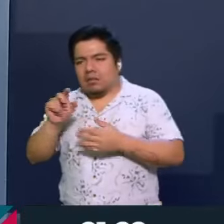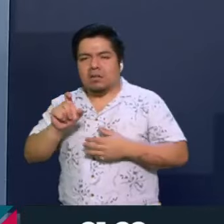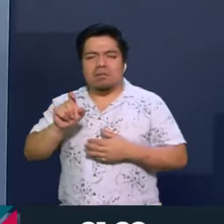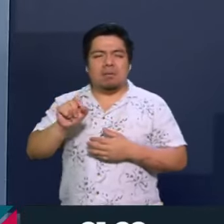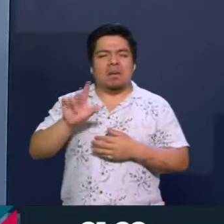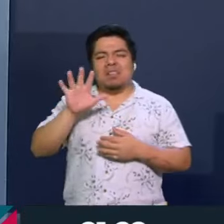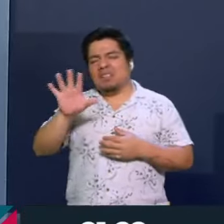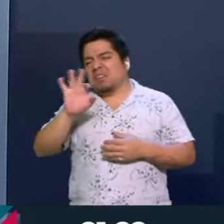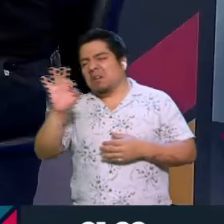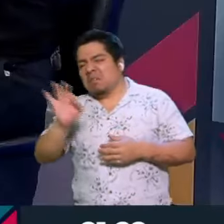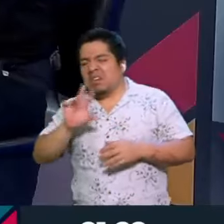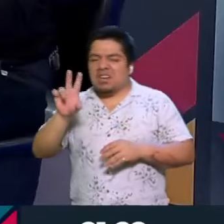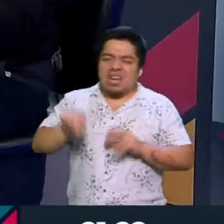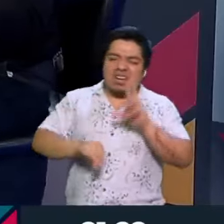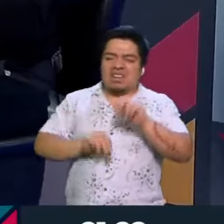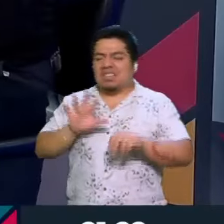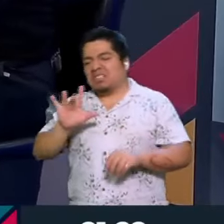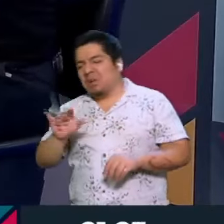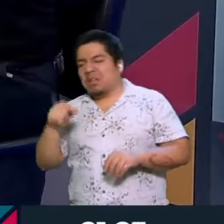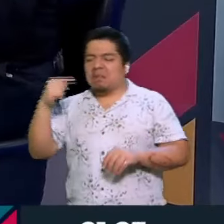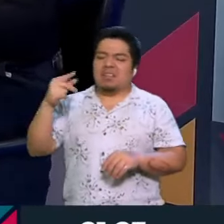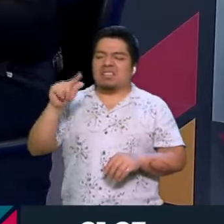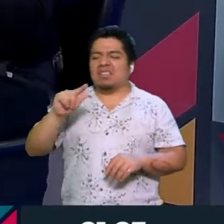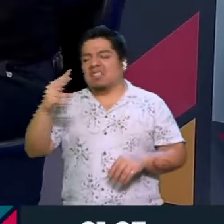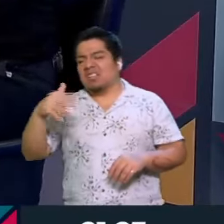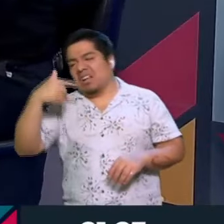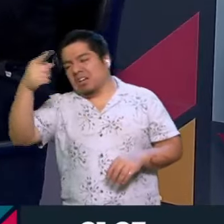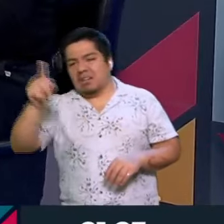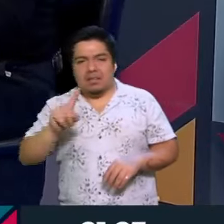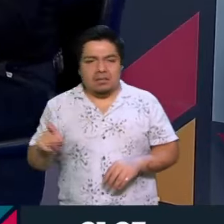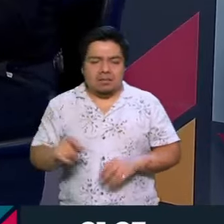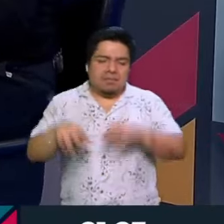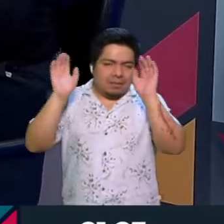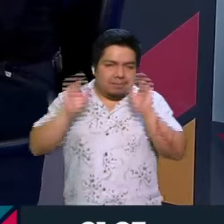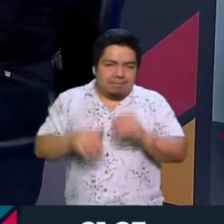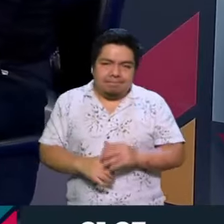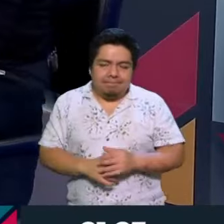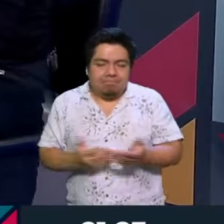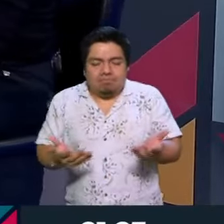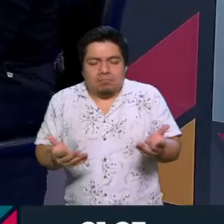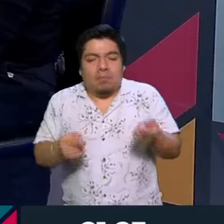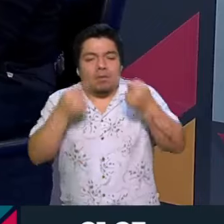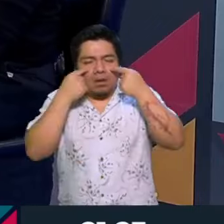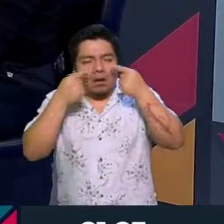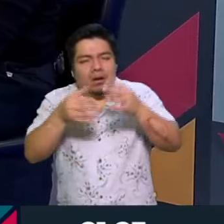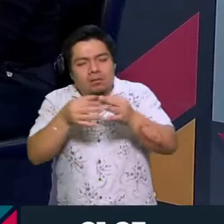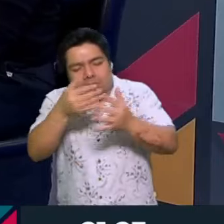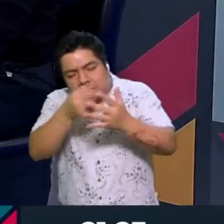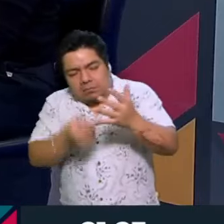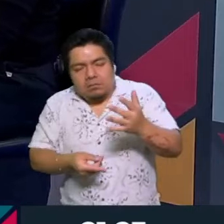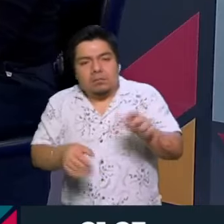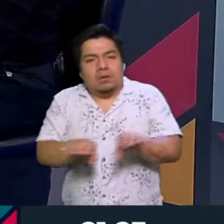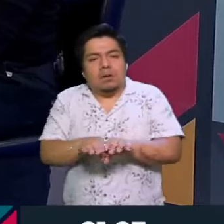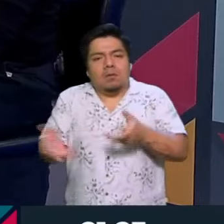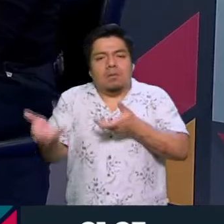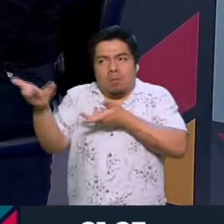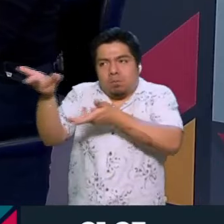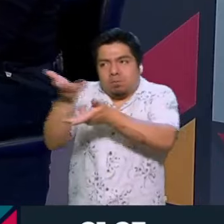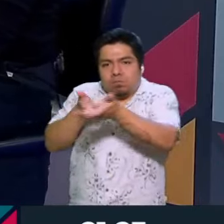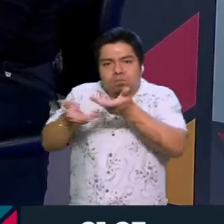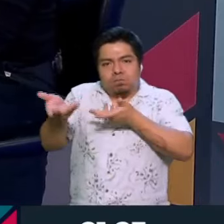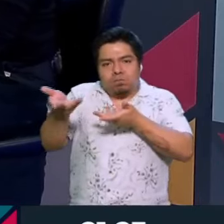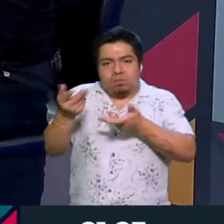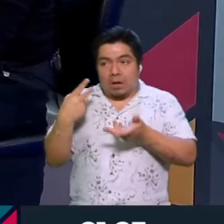25%, y que si no después de 50, si no después de 25, y según después del 100, ¿cómo ve que se va a llevar a cabo esta relación bilateral?